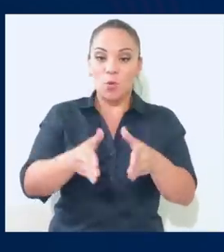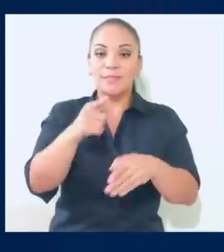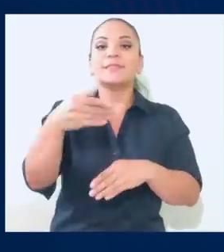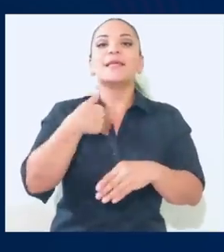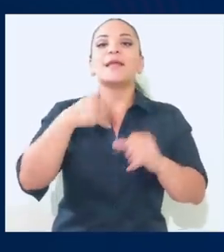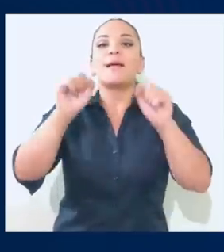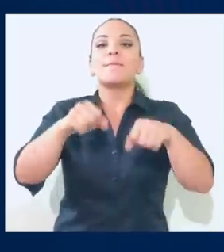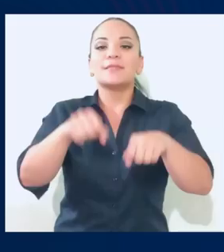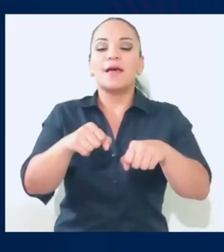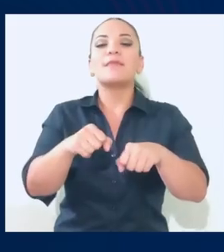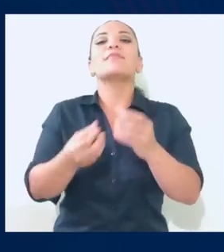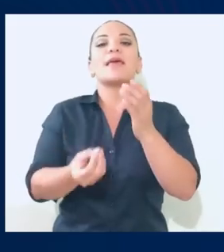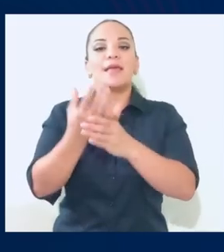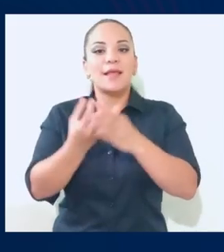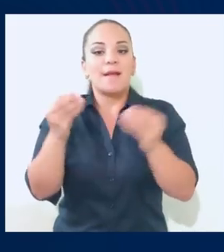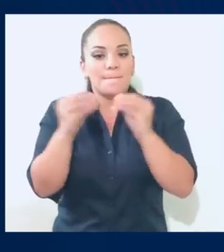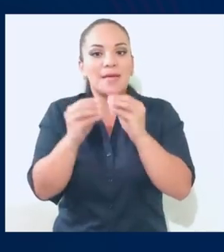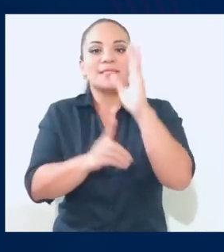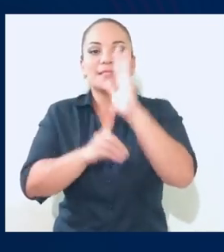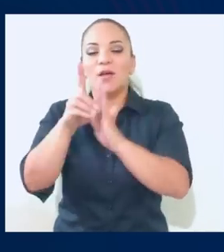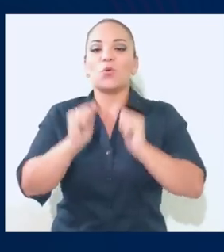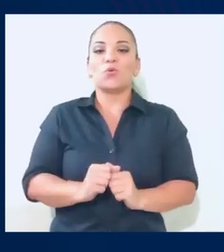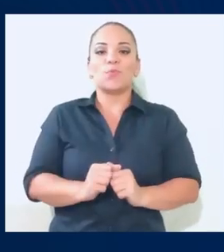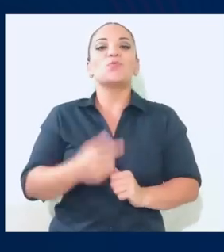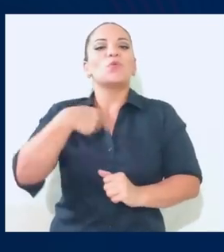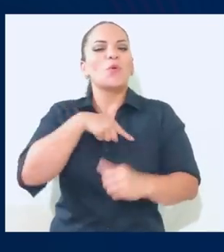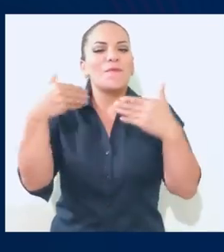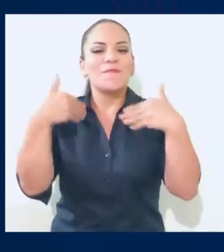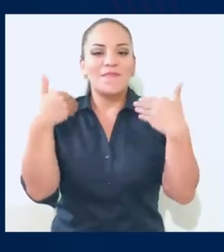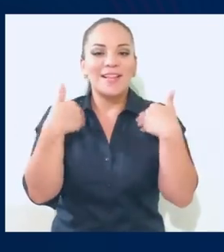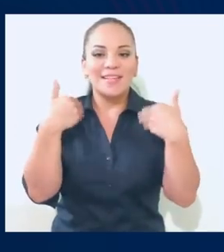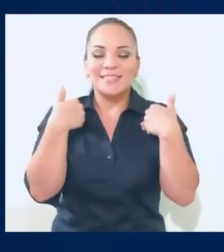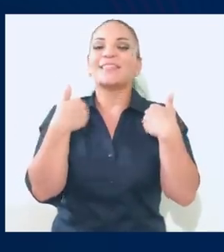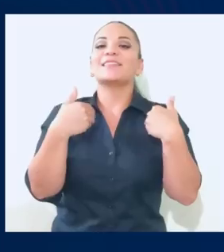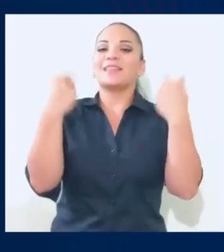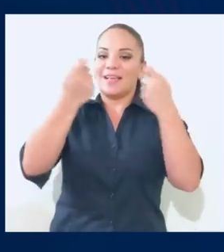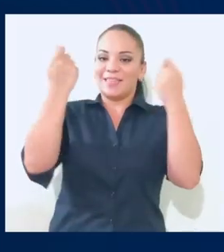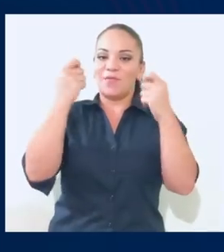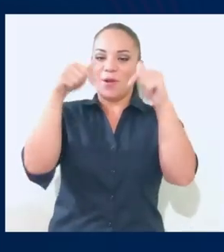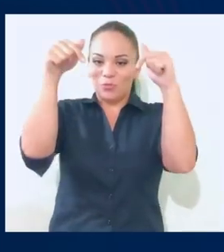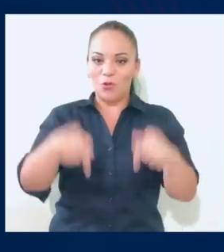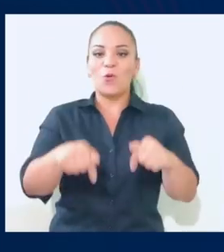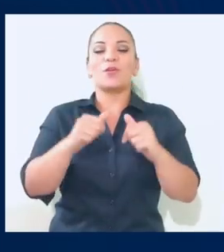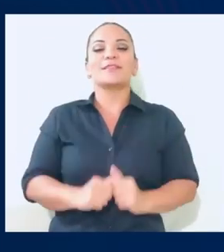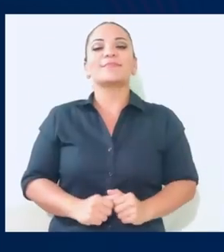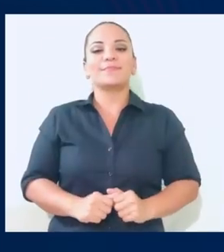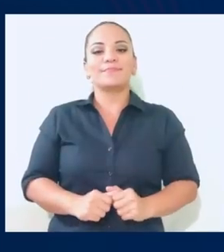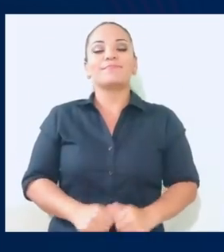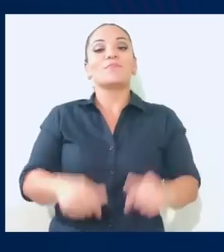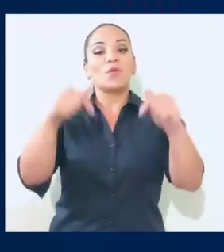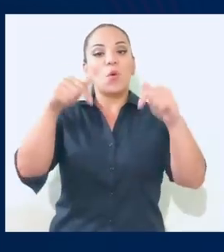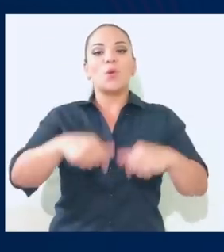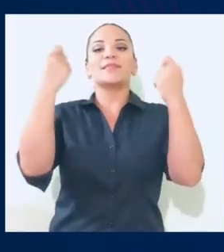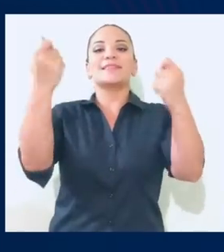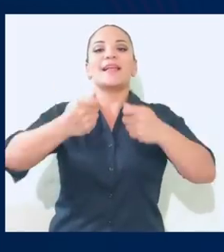capacidad de generar un gran desarrollo y por eso estamos felices de lo que celebramos el día de hoy. Hoy